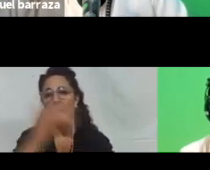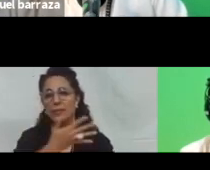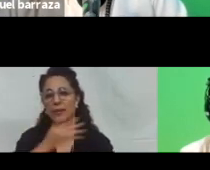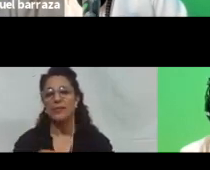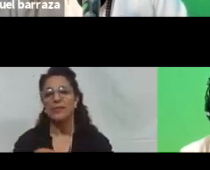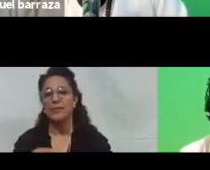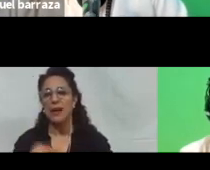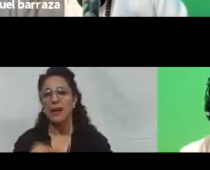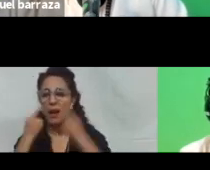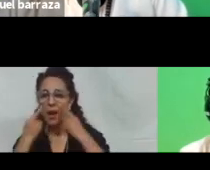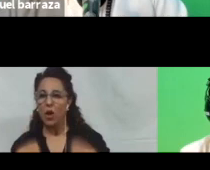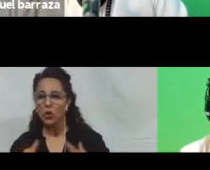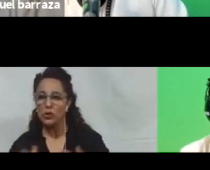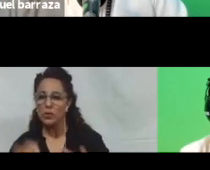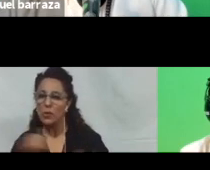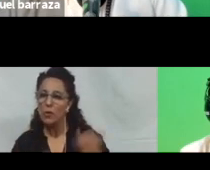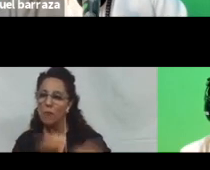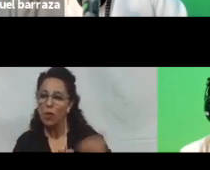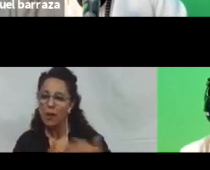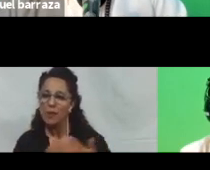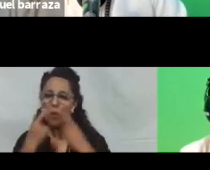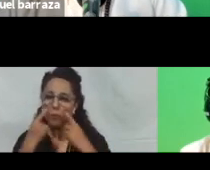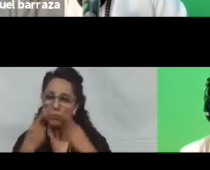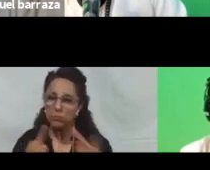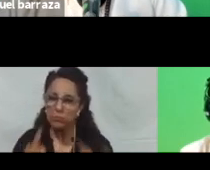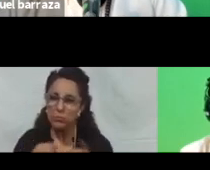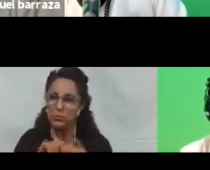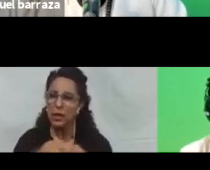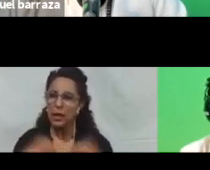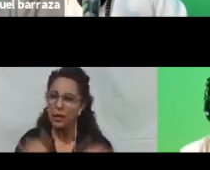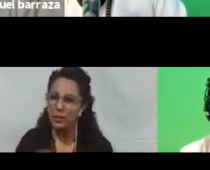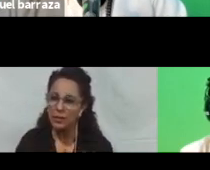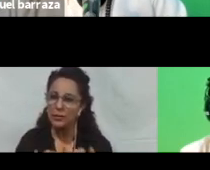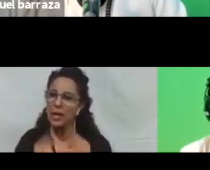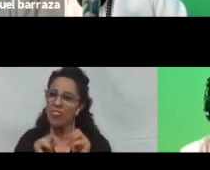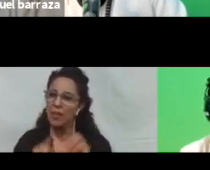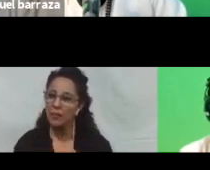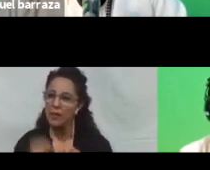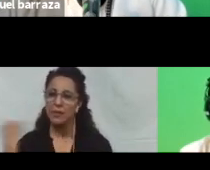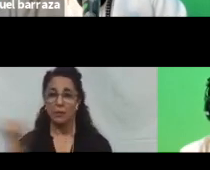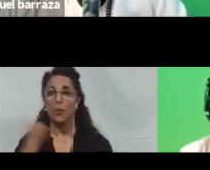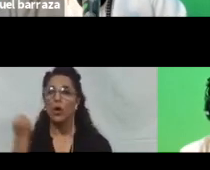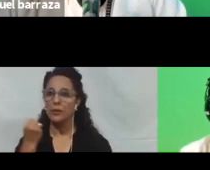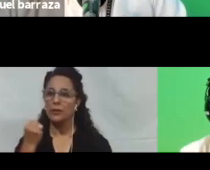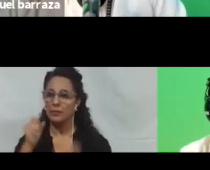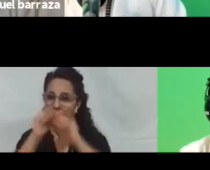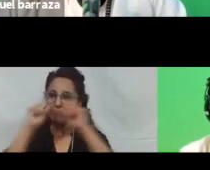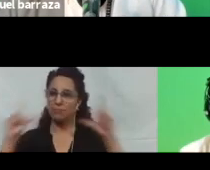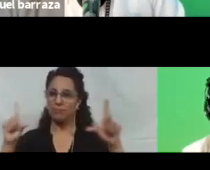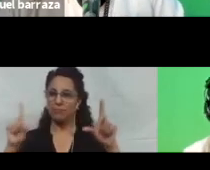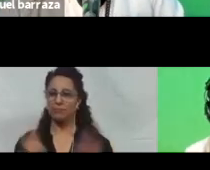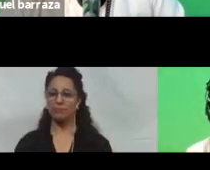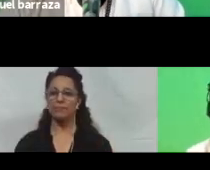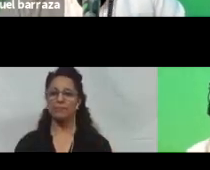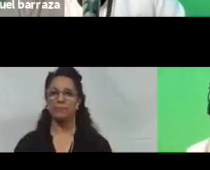información que se utiliza en el examen. Todos esos detalles son importantes a tener en cuenta a la hora de devolver el